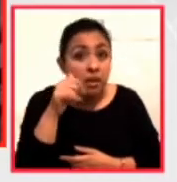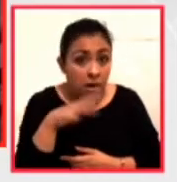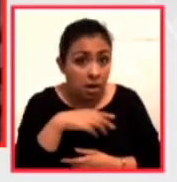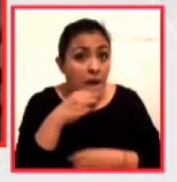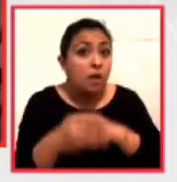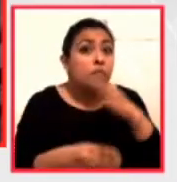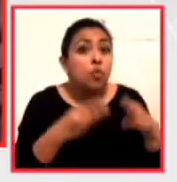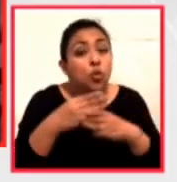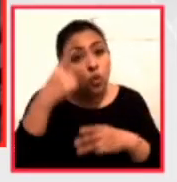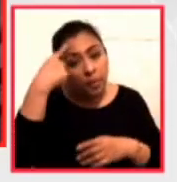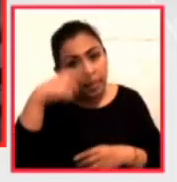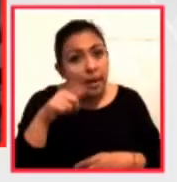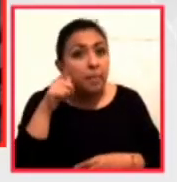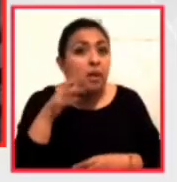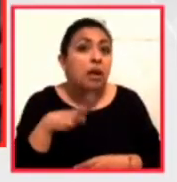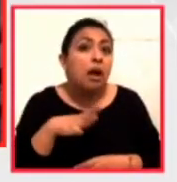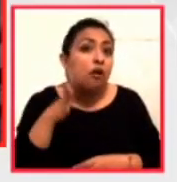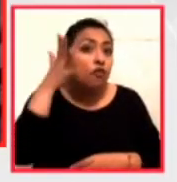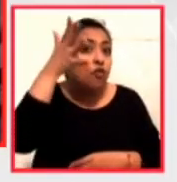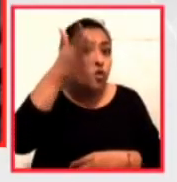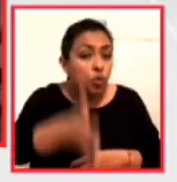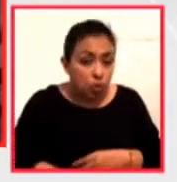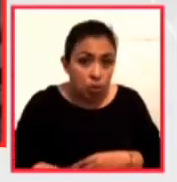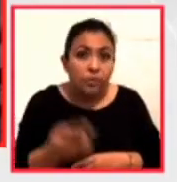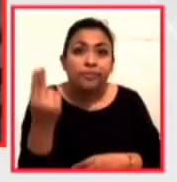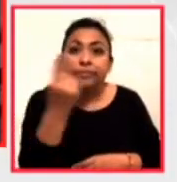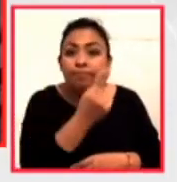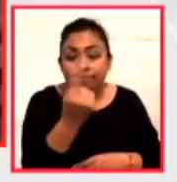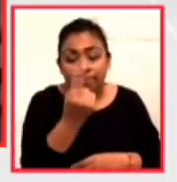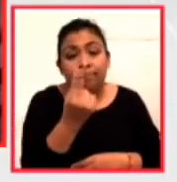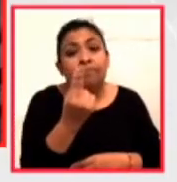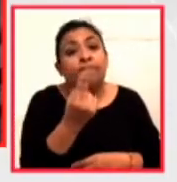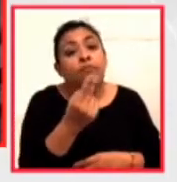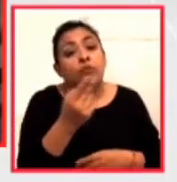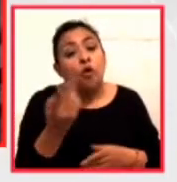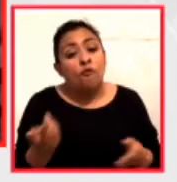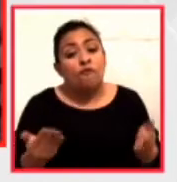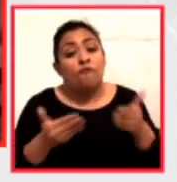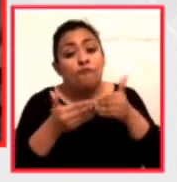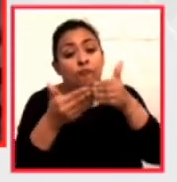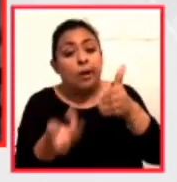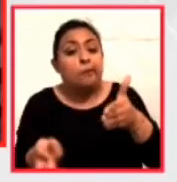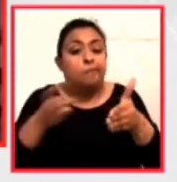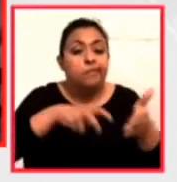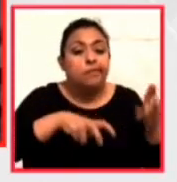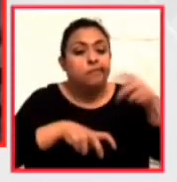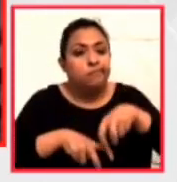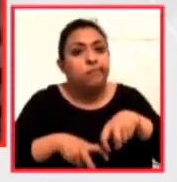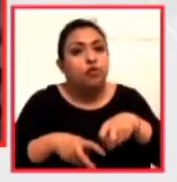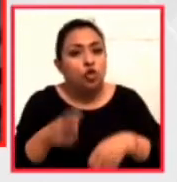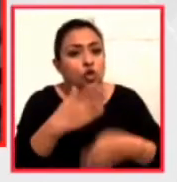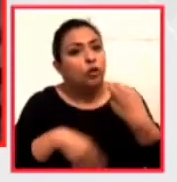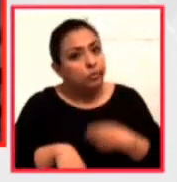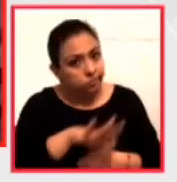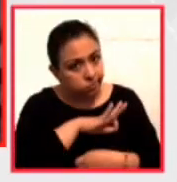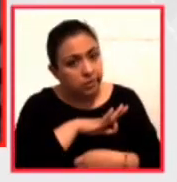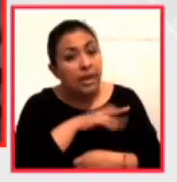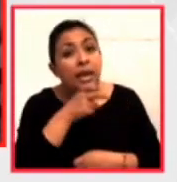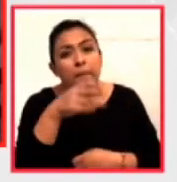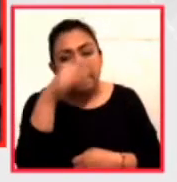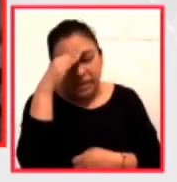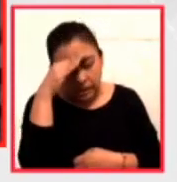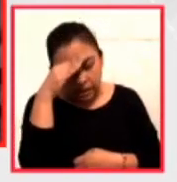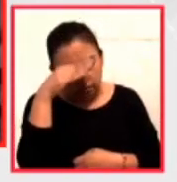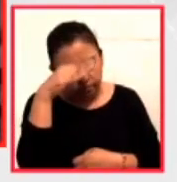futuro para que el planeta exista es necesario subirnos a este barco y pensar ahí está pensar pensar críticamente